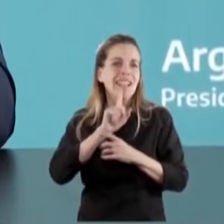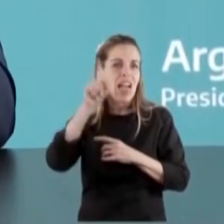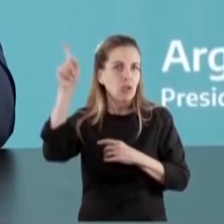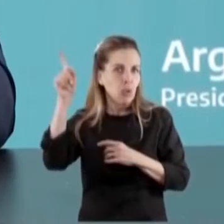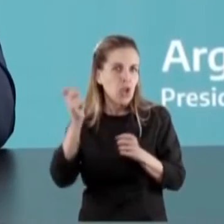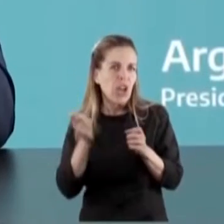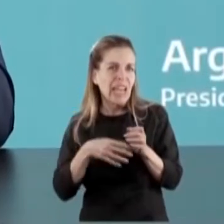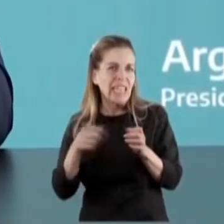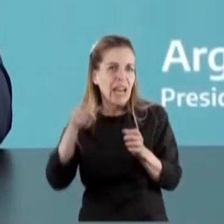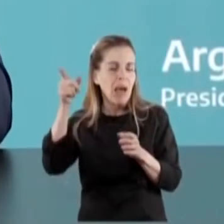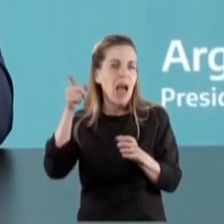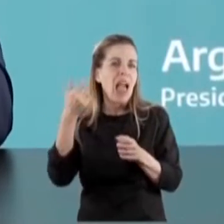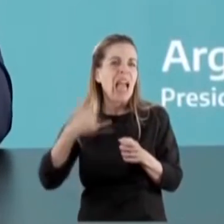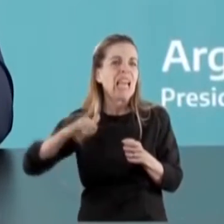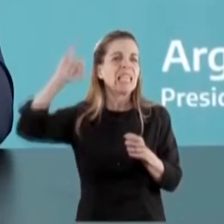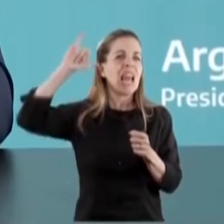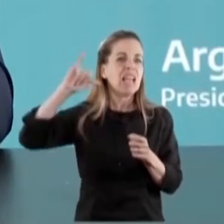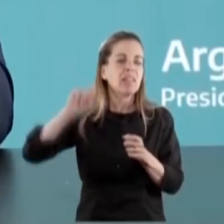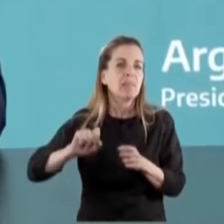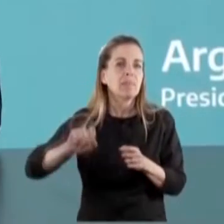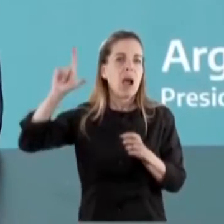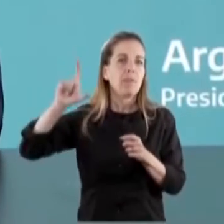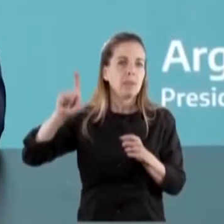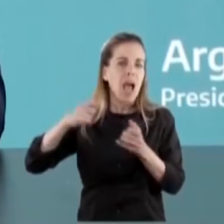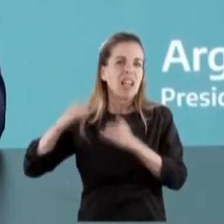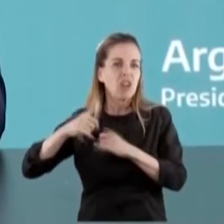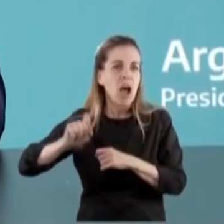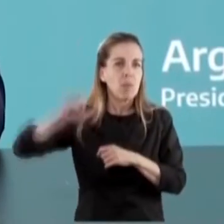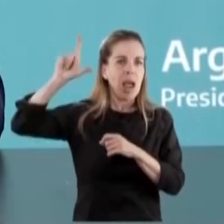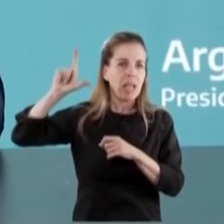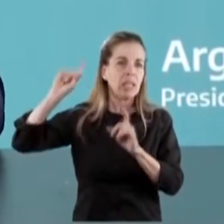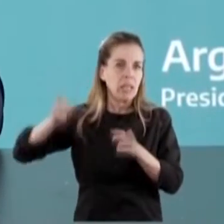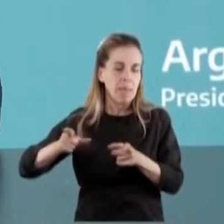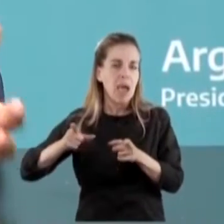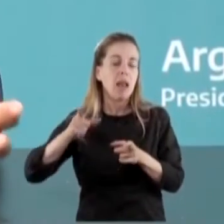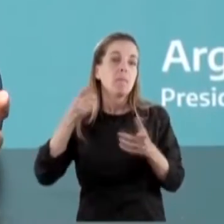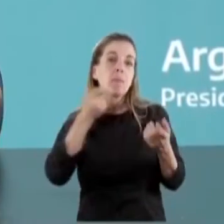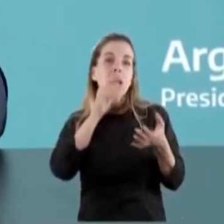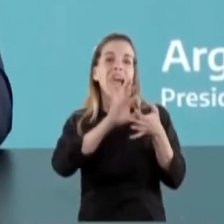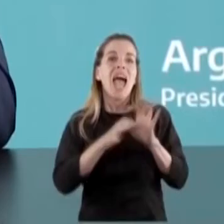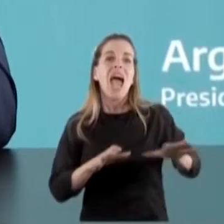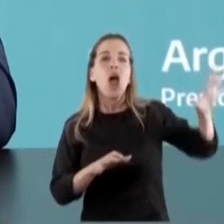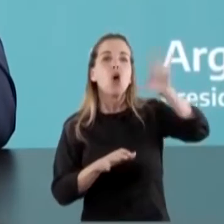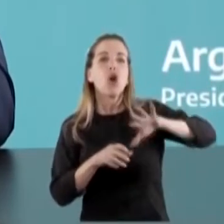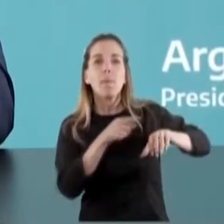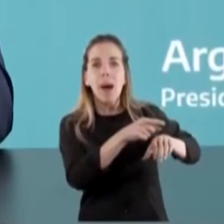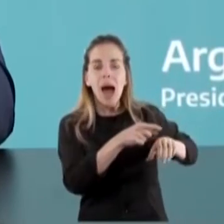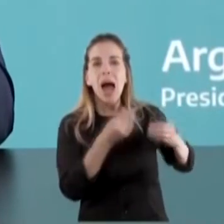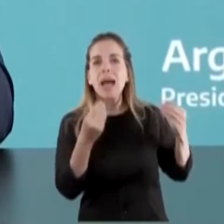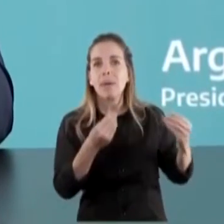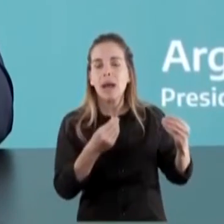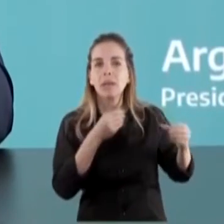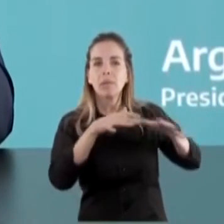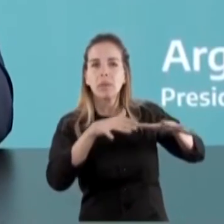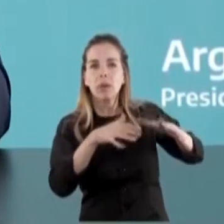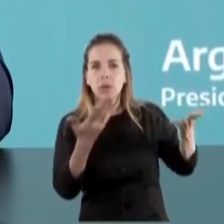sube su tasa, y bueno, y esto impacta también, y vemos el Banco Central Europeo de qué manera se comporta. Y bueno, y